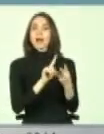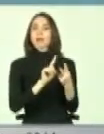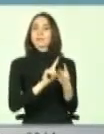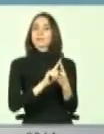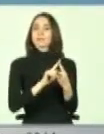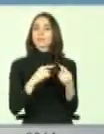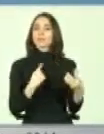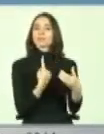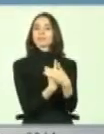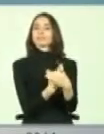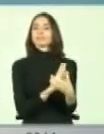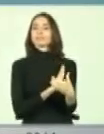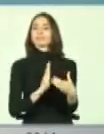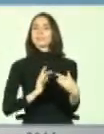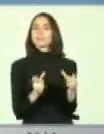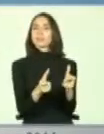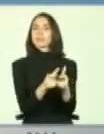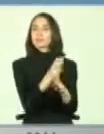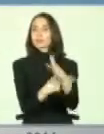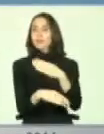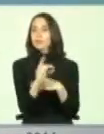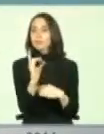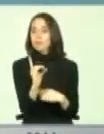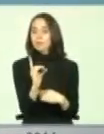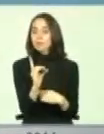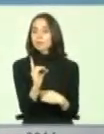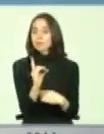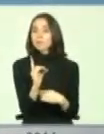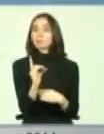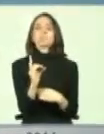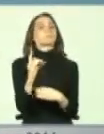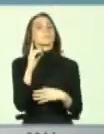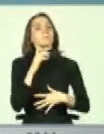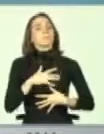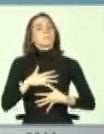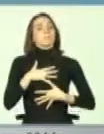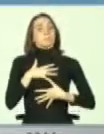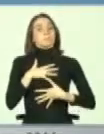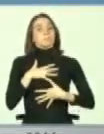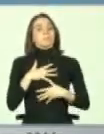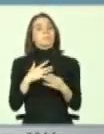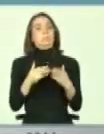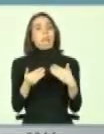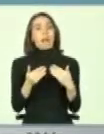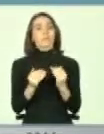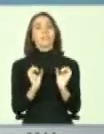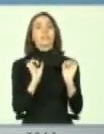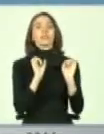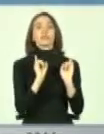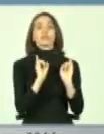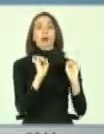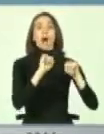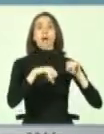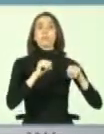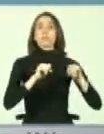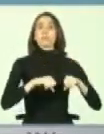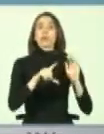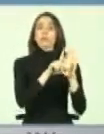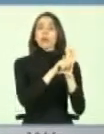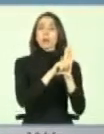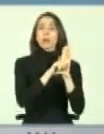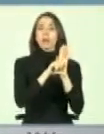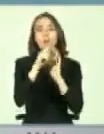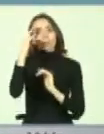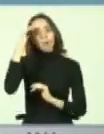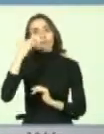integrante de la Comisión de Discapacidad, la sensación que uno tiene es que a veces aprobamos las leyes, pero obviamente hay un